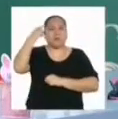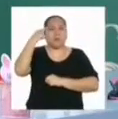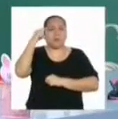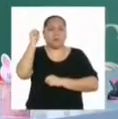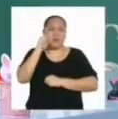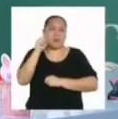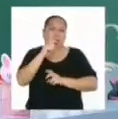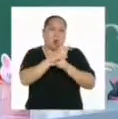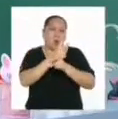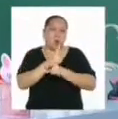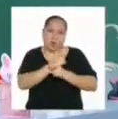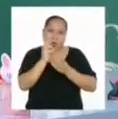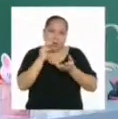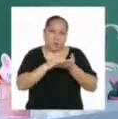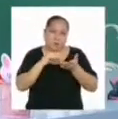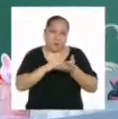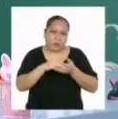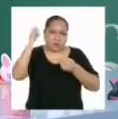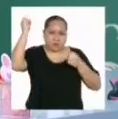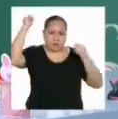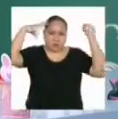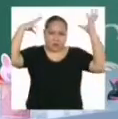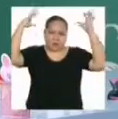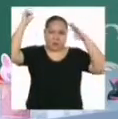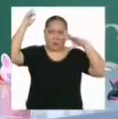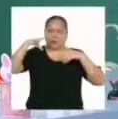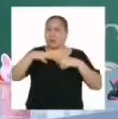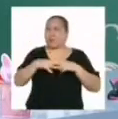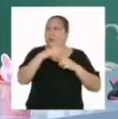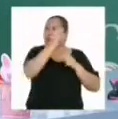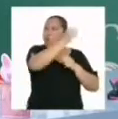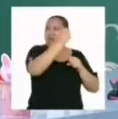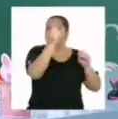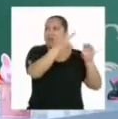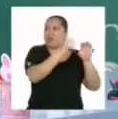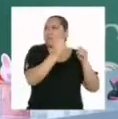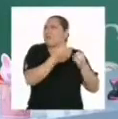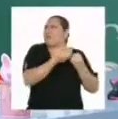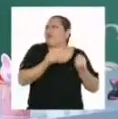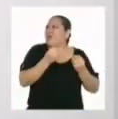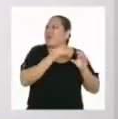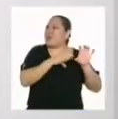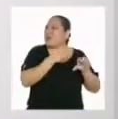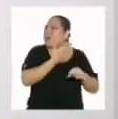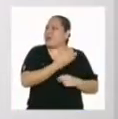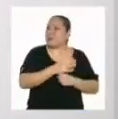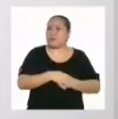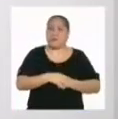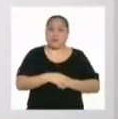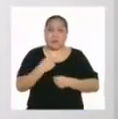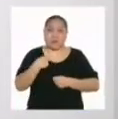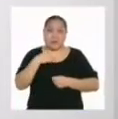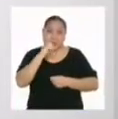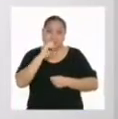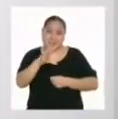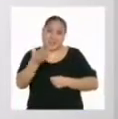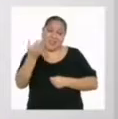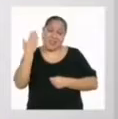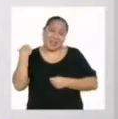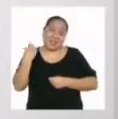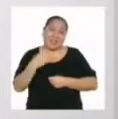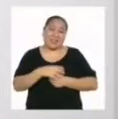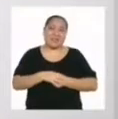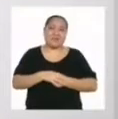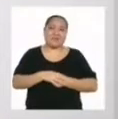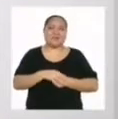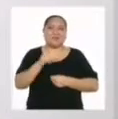cuidadosos y cuidadosas a la hora de prender focos. Pero, ¿con la refrigeradora, cómo hacemos? Como les mencioné hace un